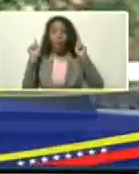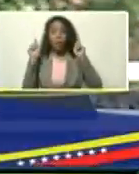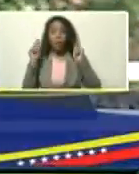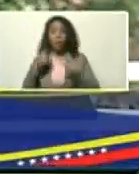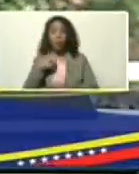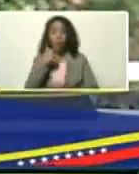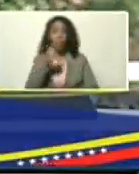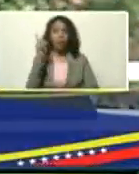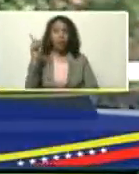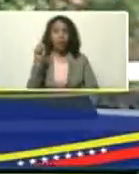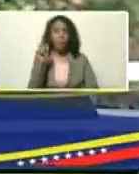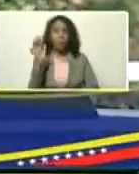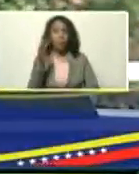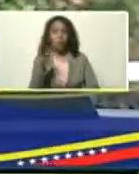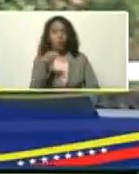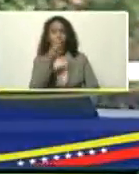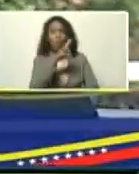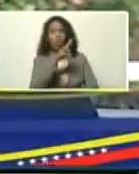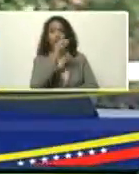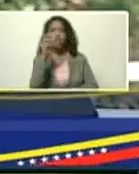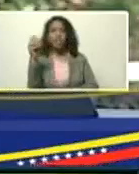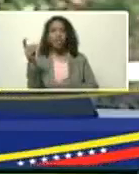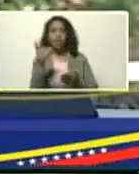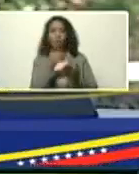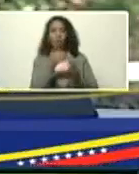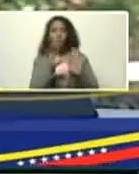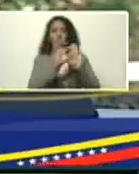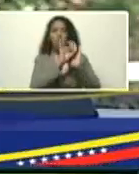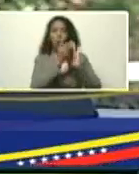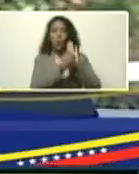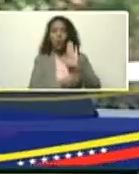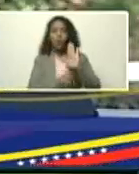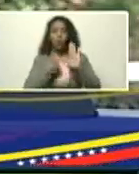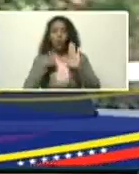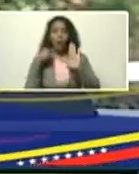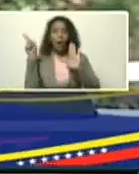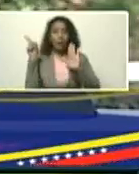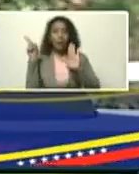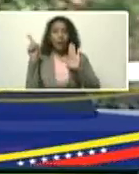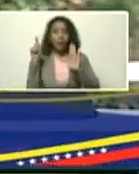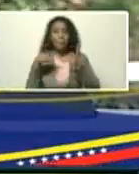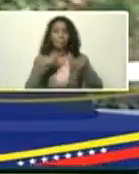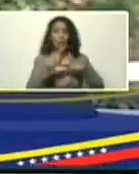les digo, yo tengo como 200 documentos, bueno, hay que procesarlos todos,